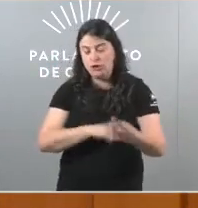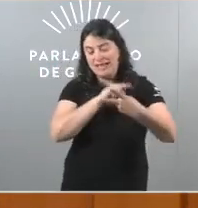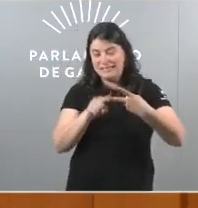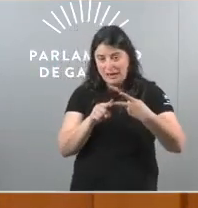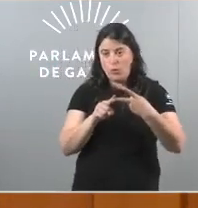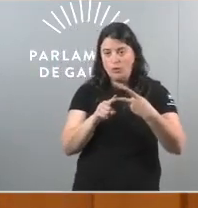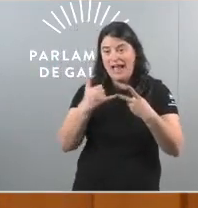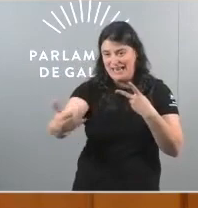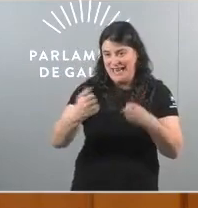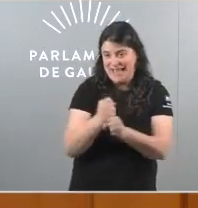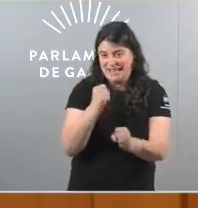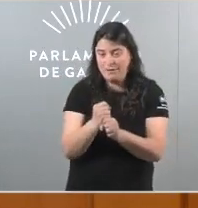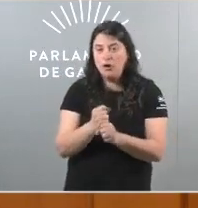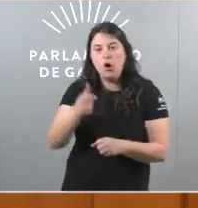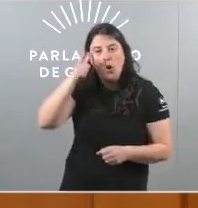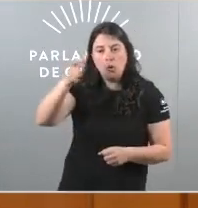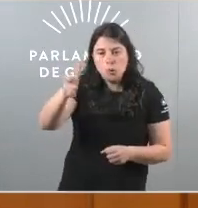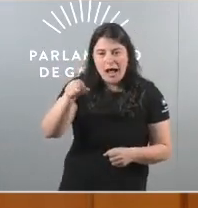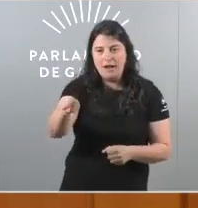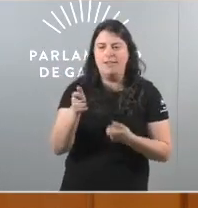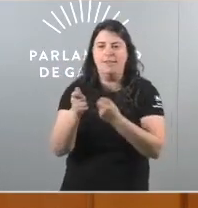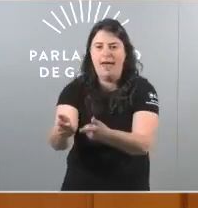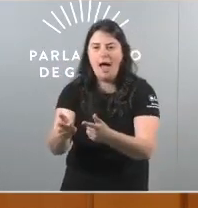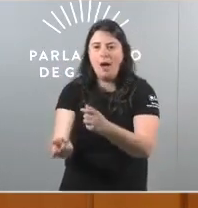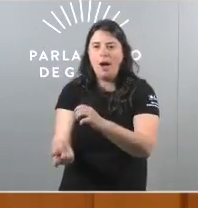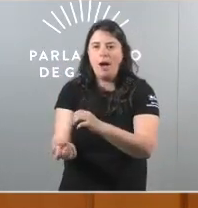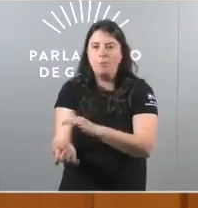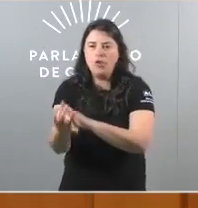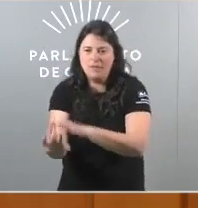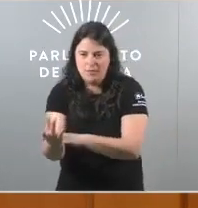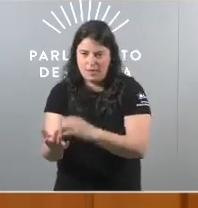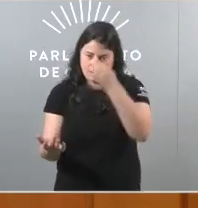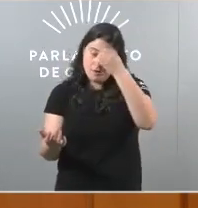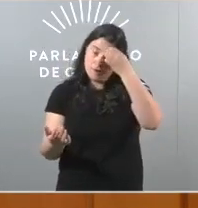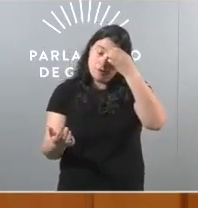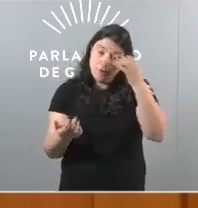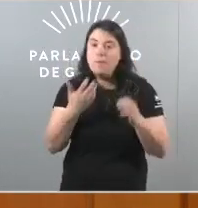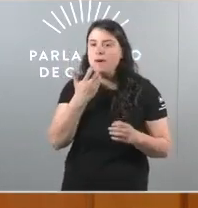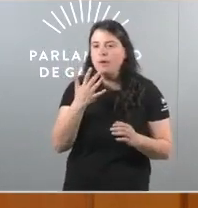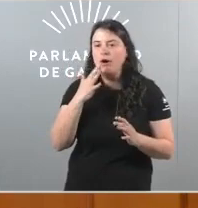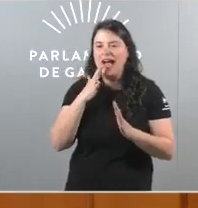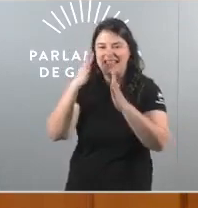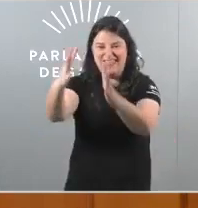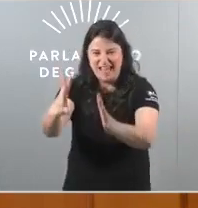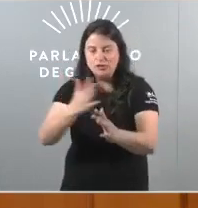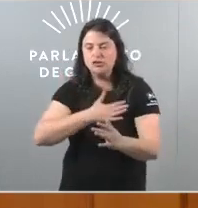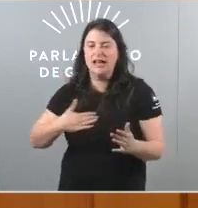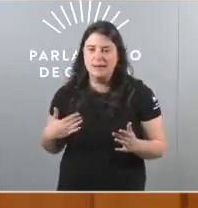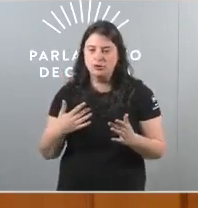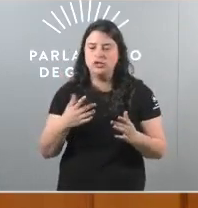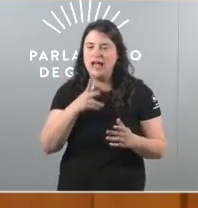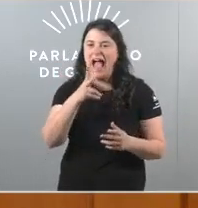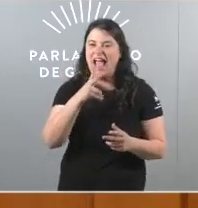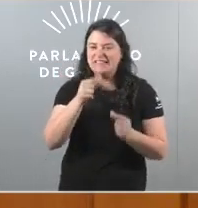poñer o rural a producir con medidas como movilizar en 10 anos 100.000 hectáreas de terra agrícola